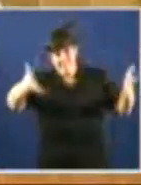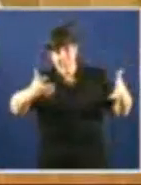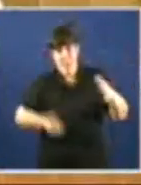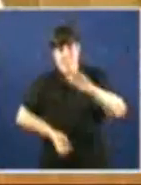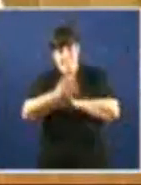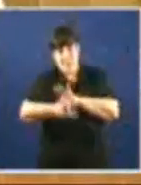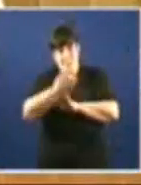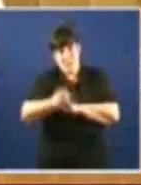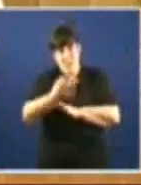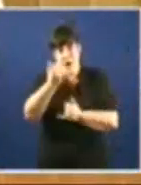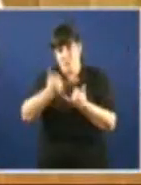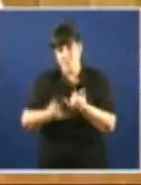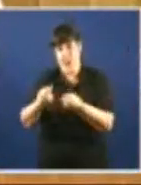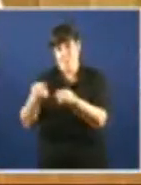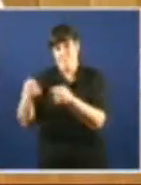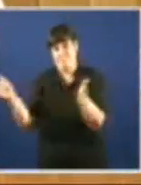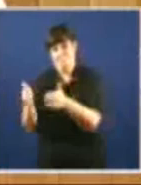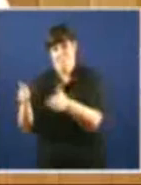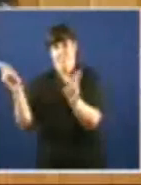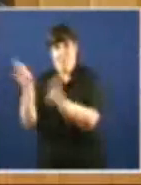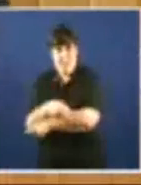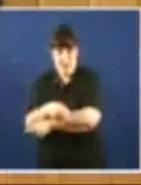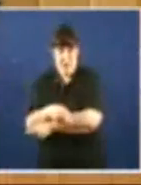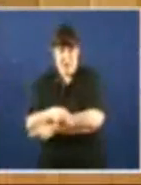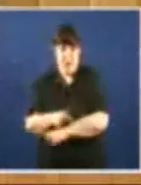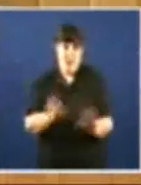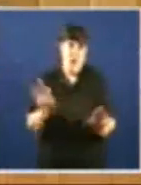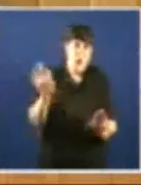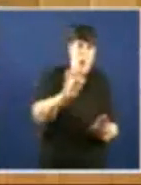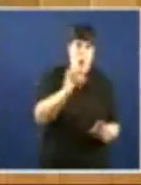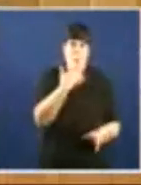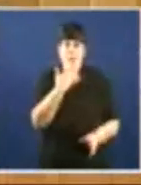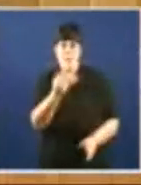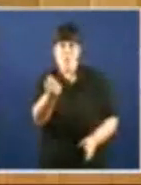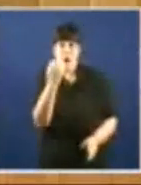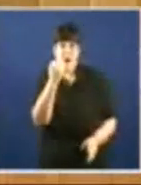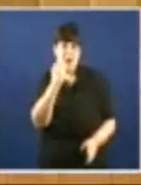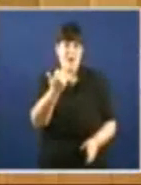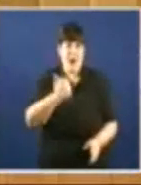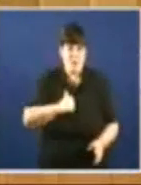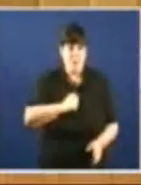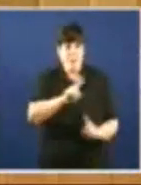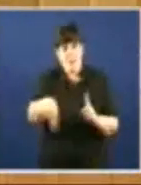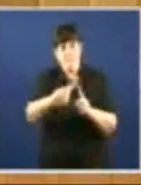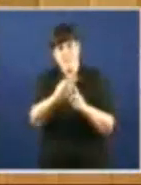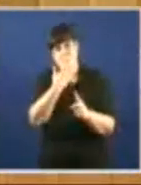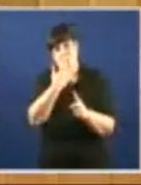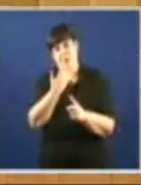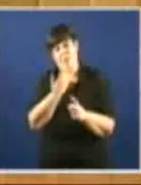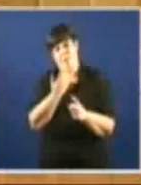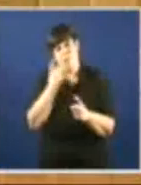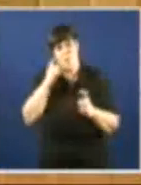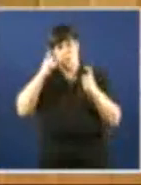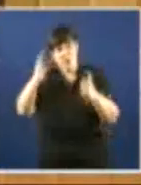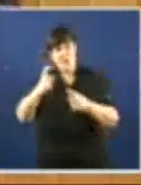permite O negocio das eléctricas A costa dos demais Coa energía máis cara De Europa A costa de impedir O desenvolvemento Dunha producción Energética limpa